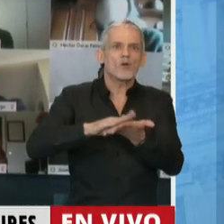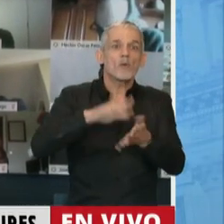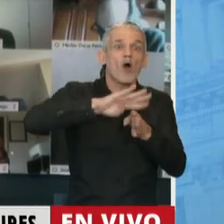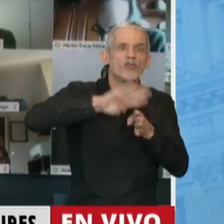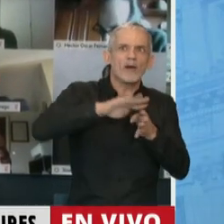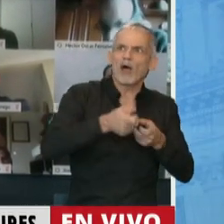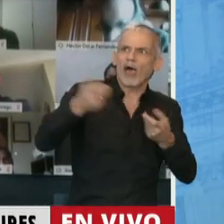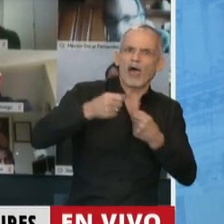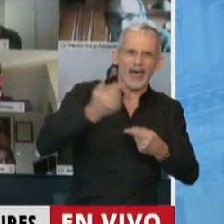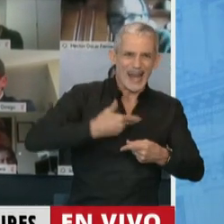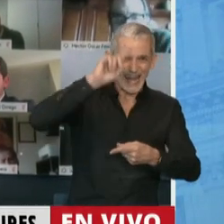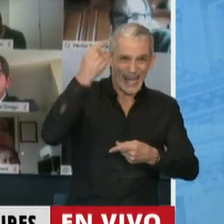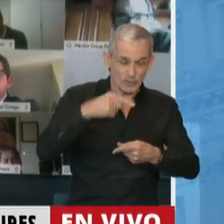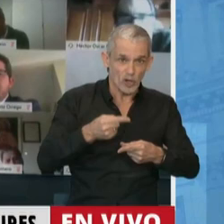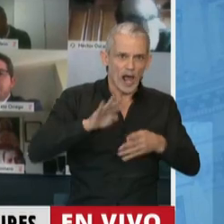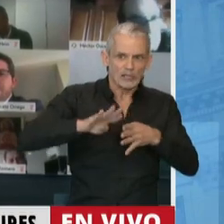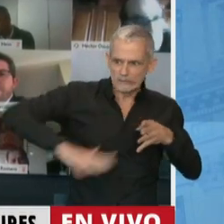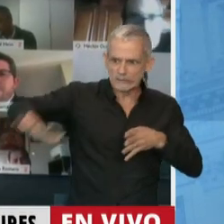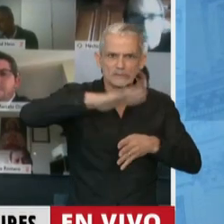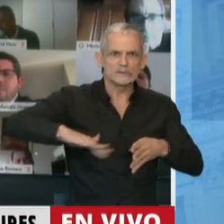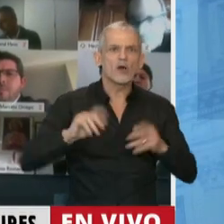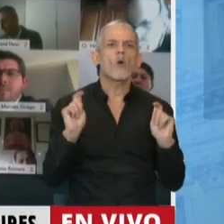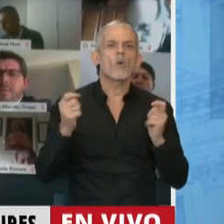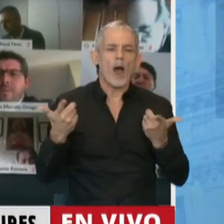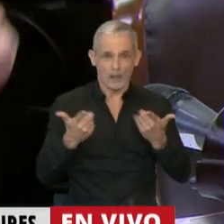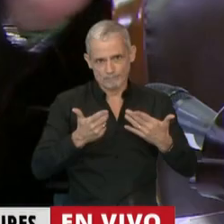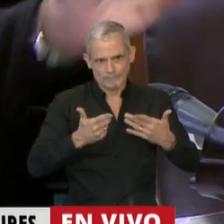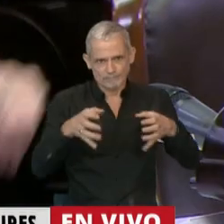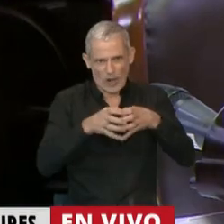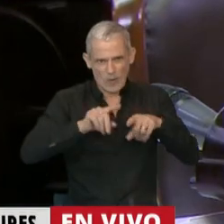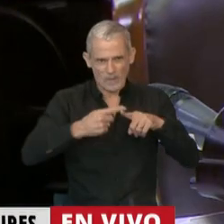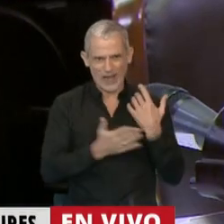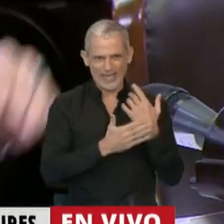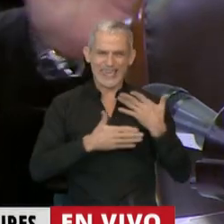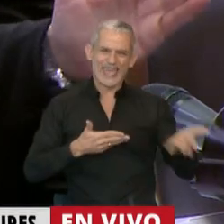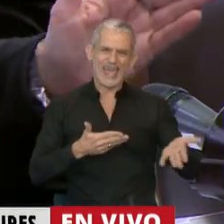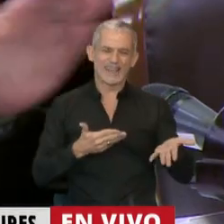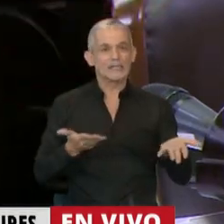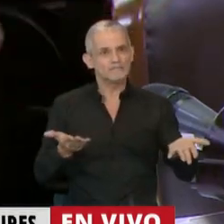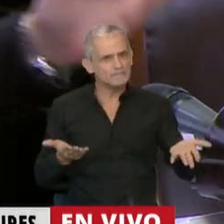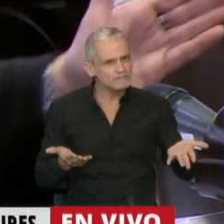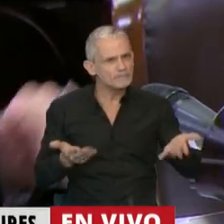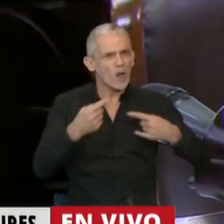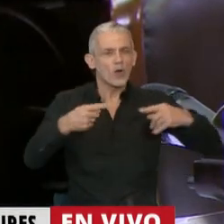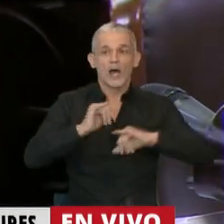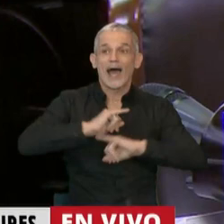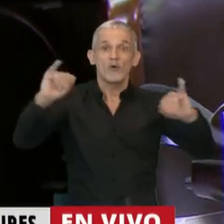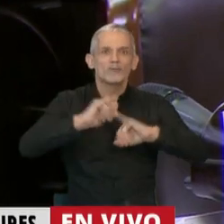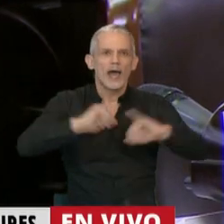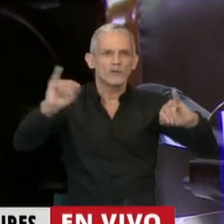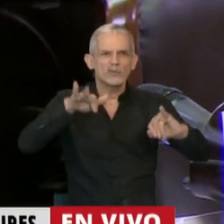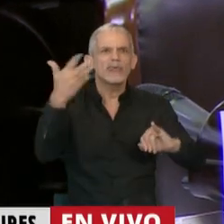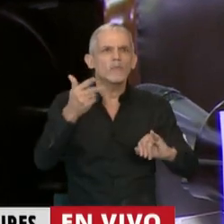al Estado y por lo tanto a la población es el del frente de izquierda. Llamo la atención, cada cosa que se anuncia luego nos